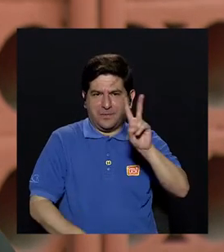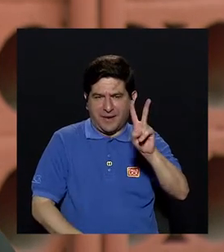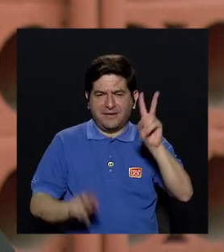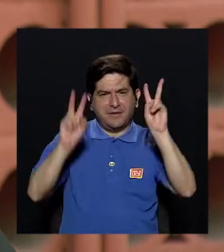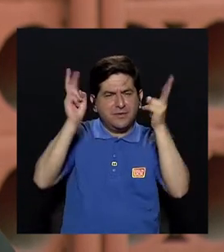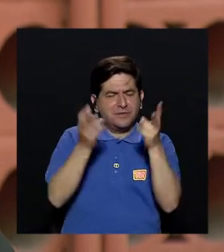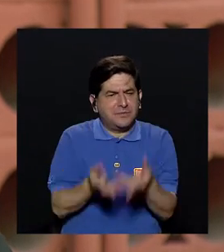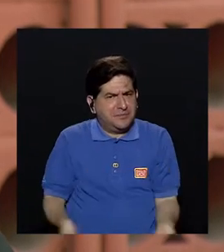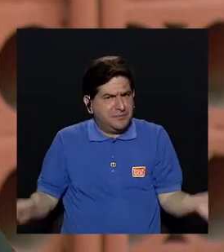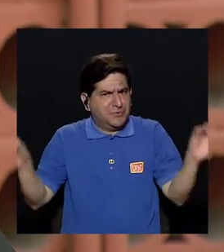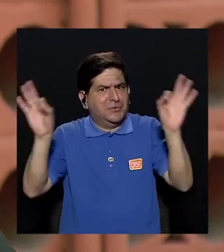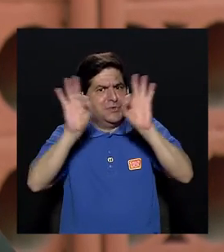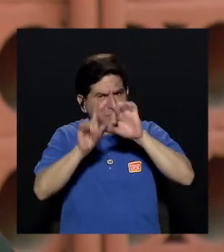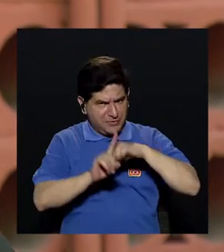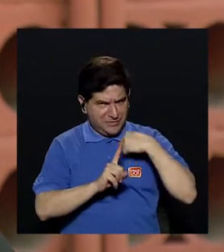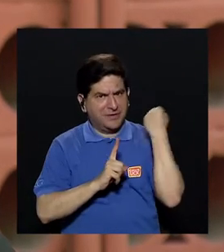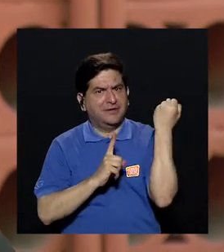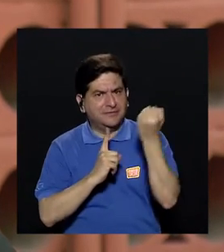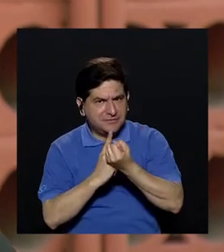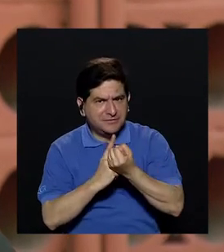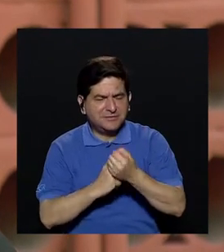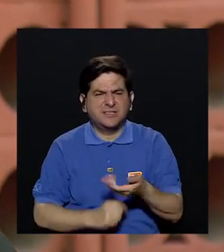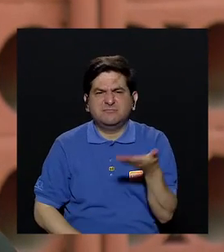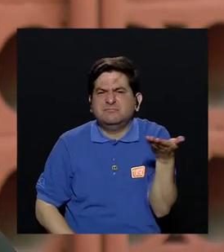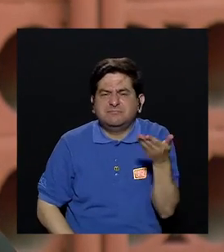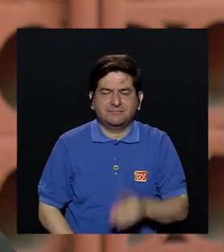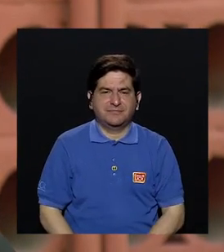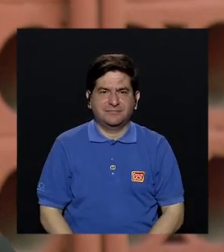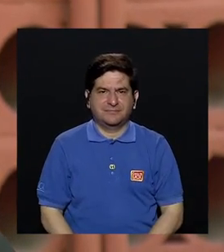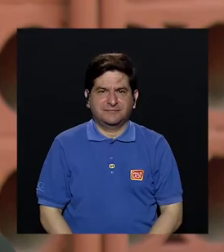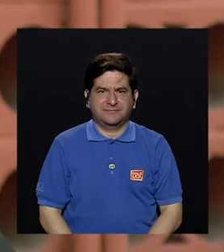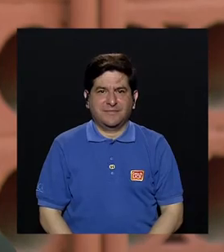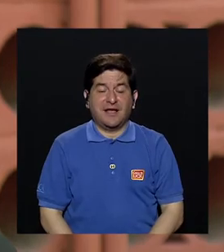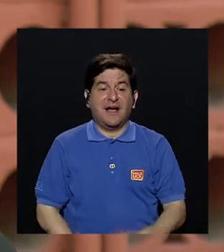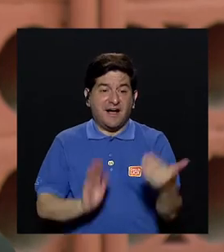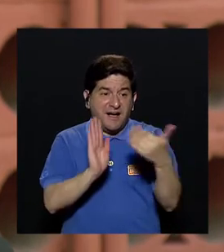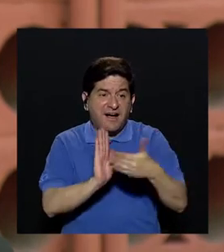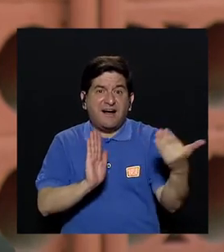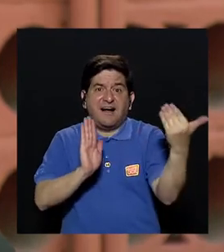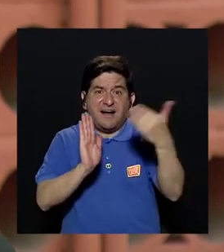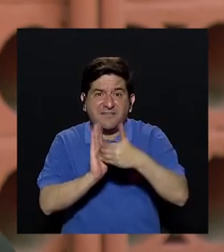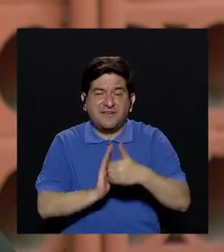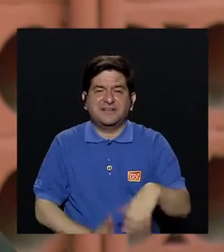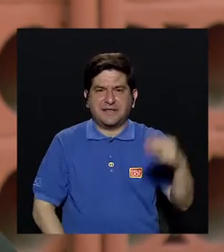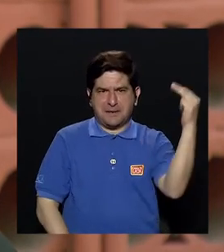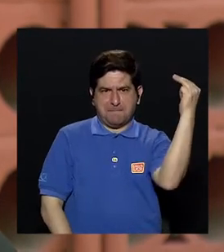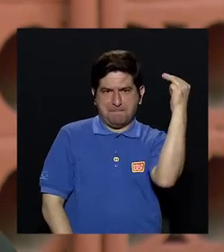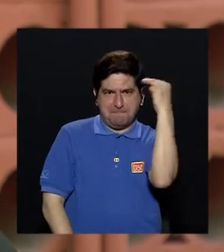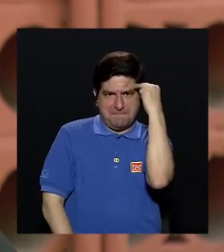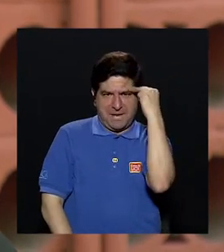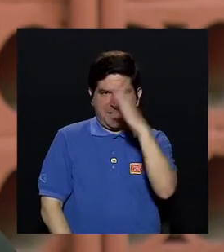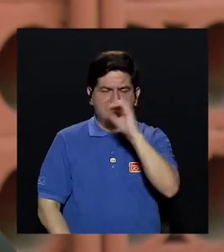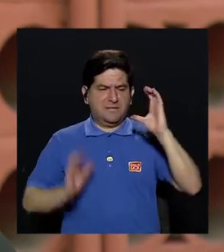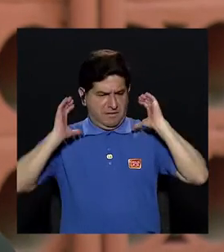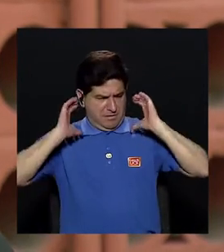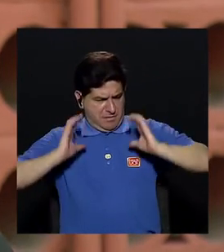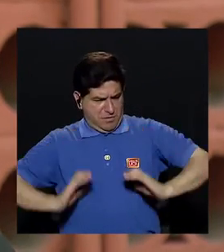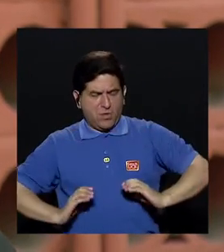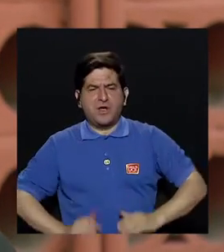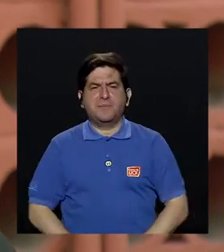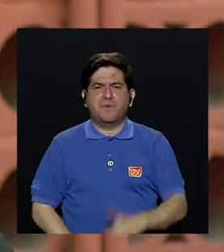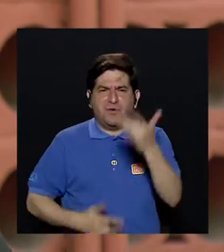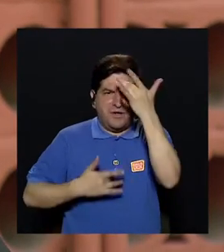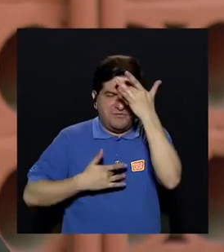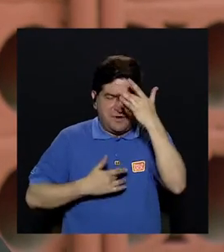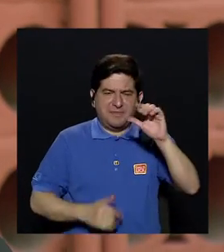un tema de mucha relevancia en nuestra sociedad. Y es acerca de cómo afecta nuestra mente y nuestro organismo